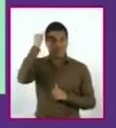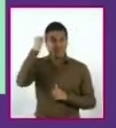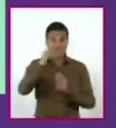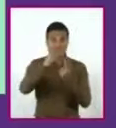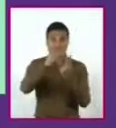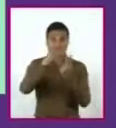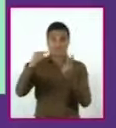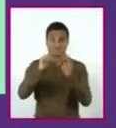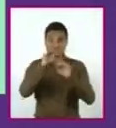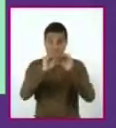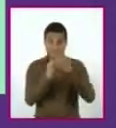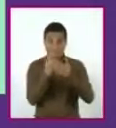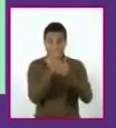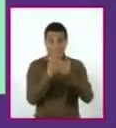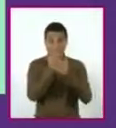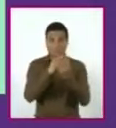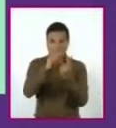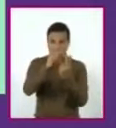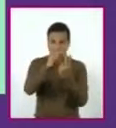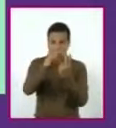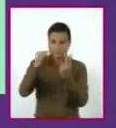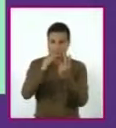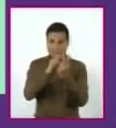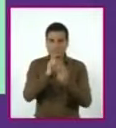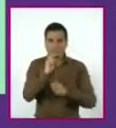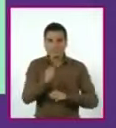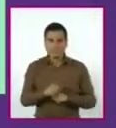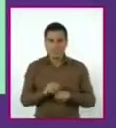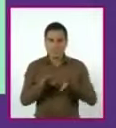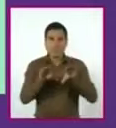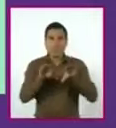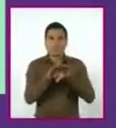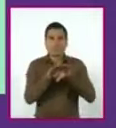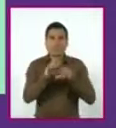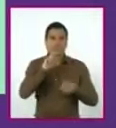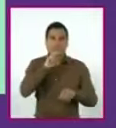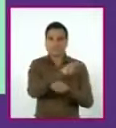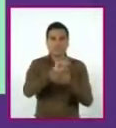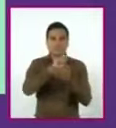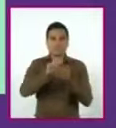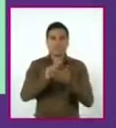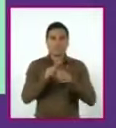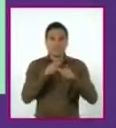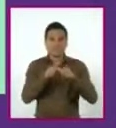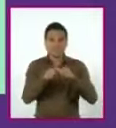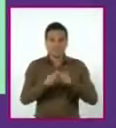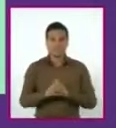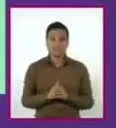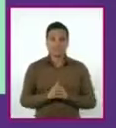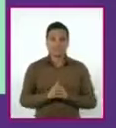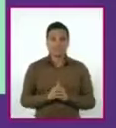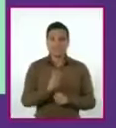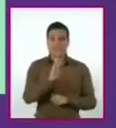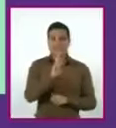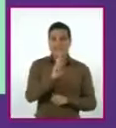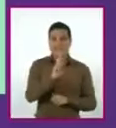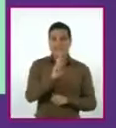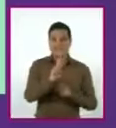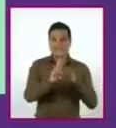que no era otra cosa que una escritura acelerada de la letra R inicial de radical.